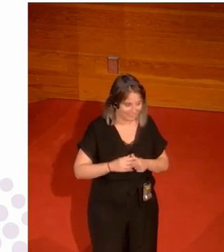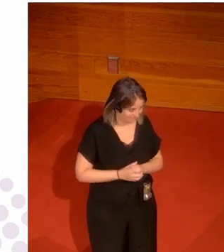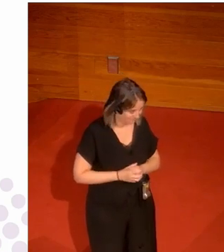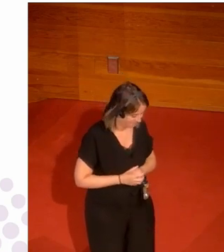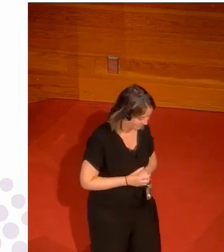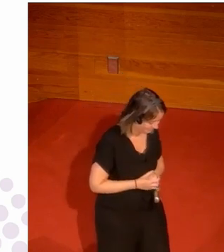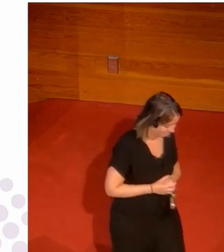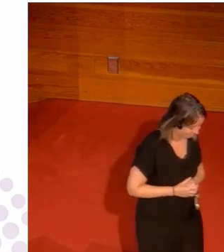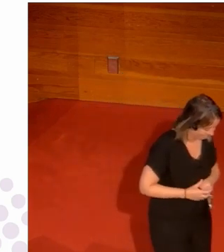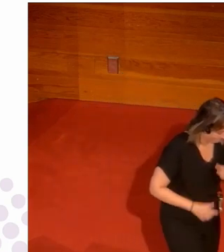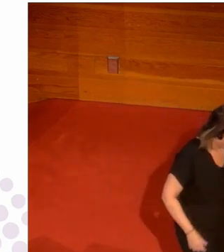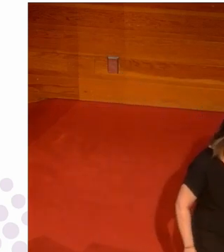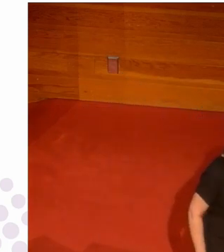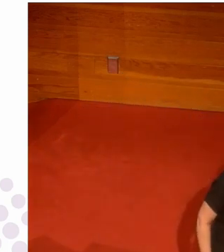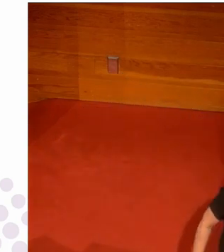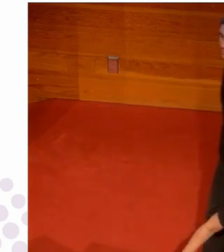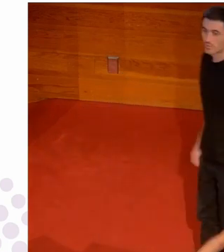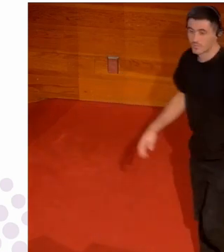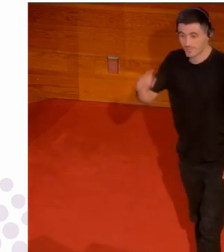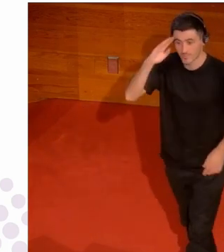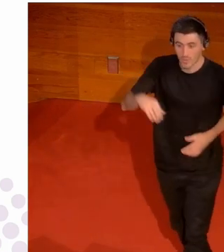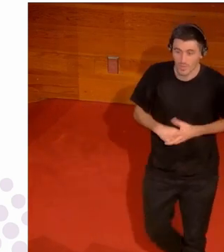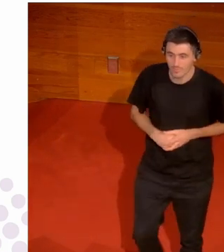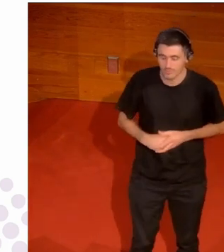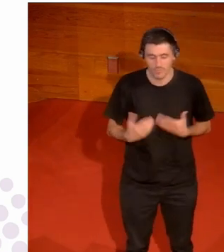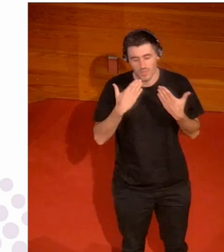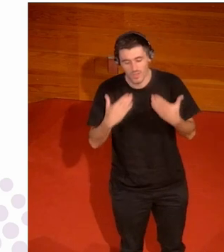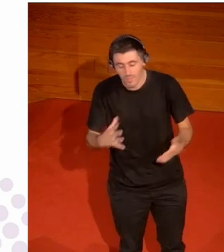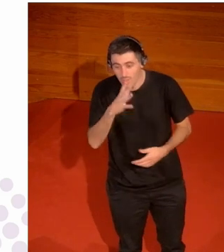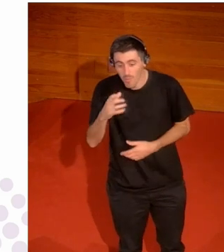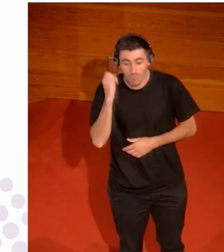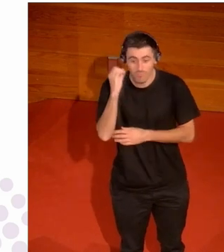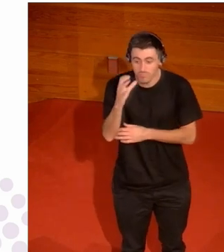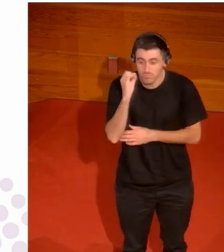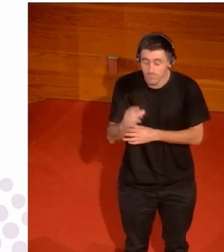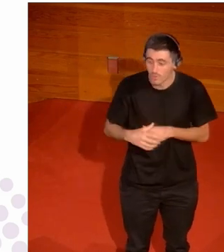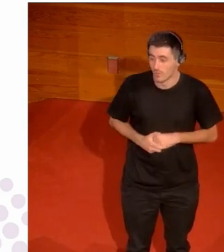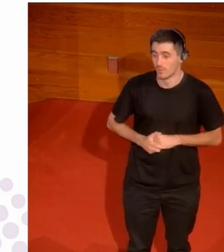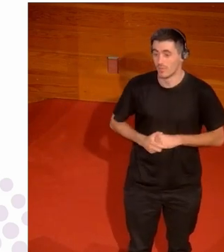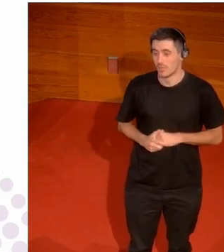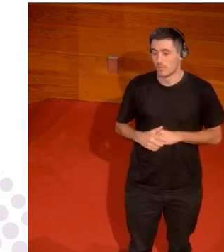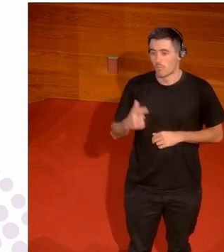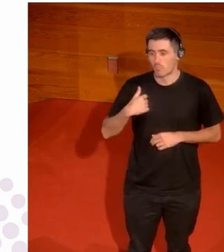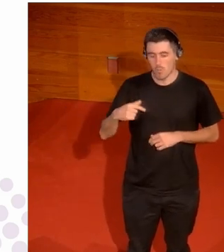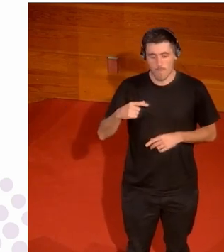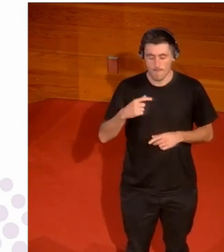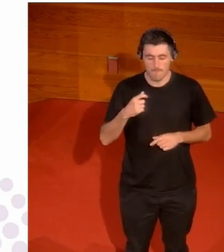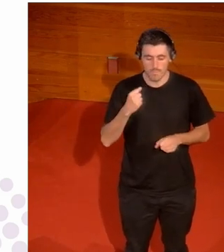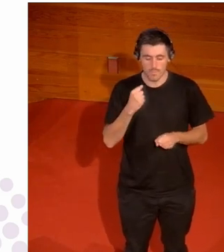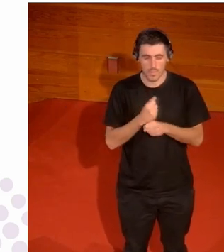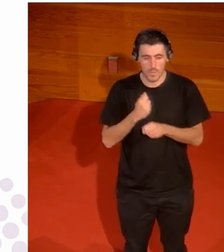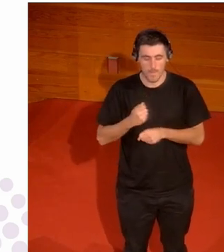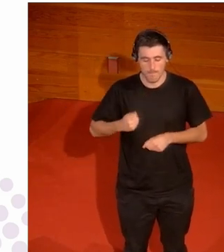hola hola hola paloma muchísimas gracias gracias antes de nada por tu intervención yo no soy periodista